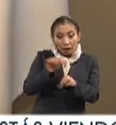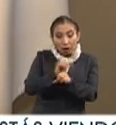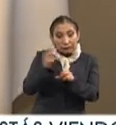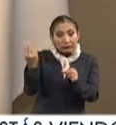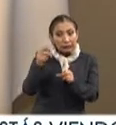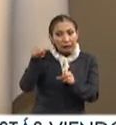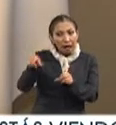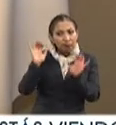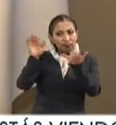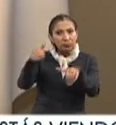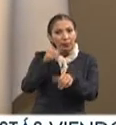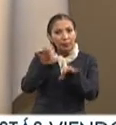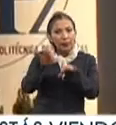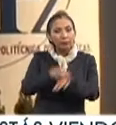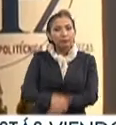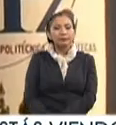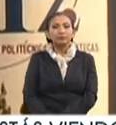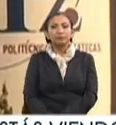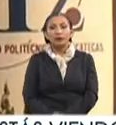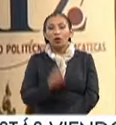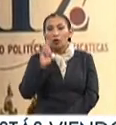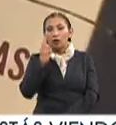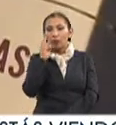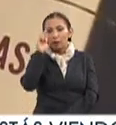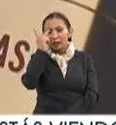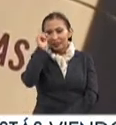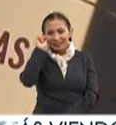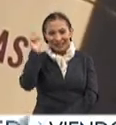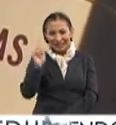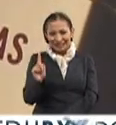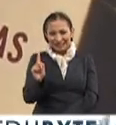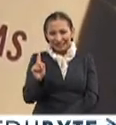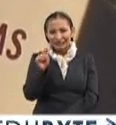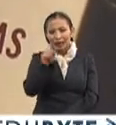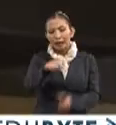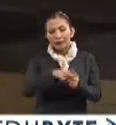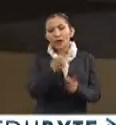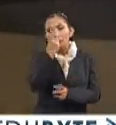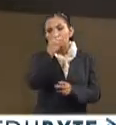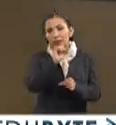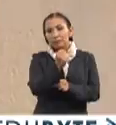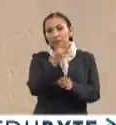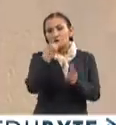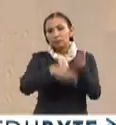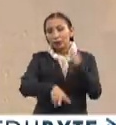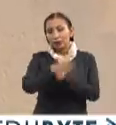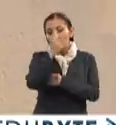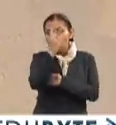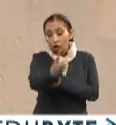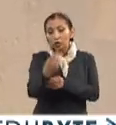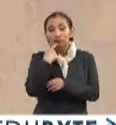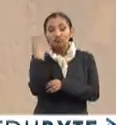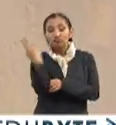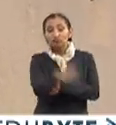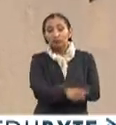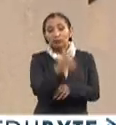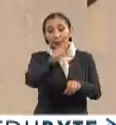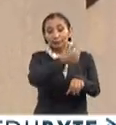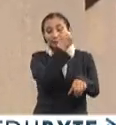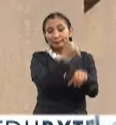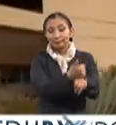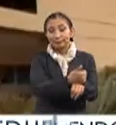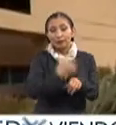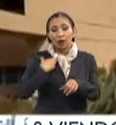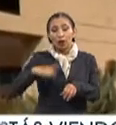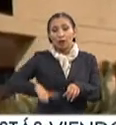hizo una necesidad muy urgente. La Universidad Politécnica de Zacatecas nace el 2 de septiembre de 2002, bajo el decreto de creación